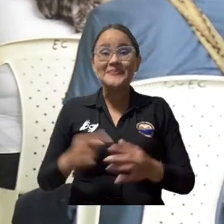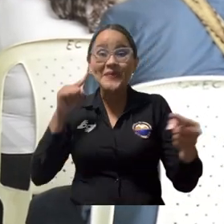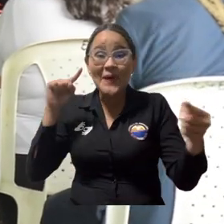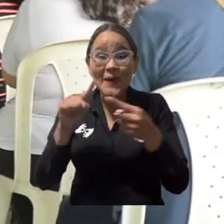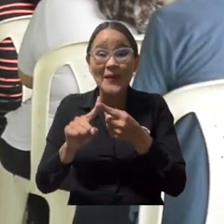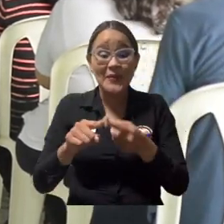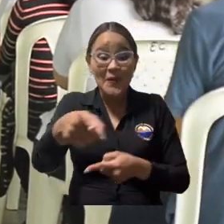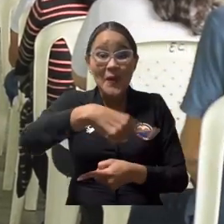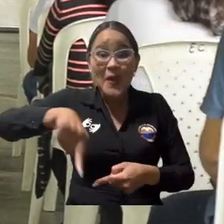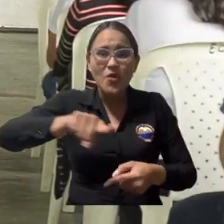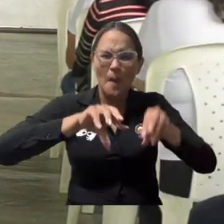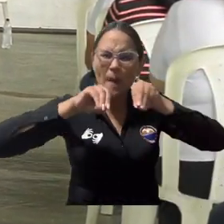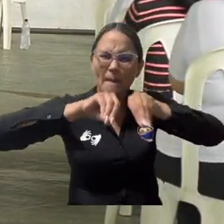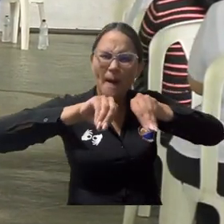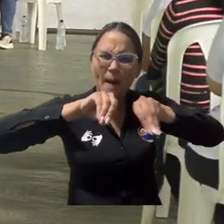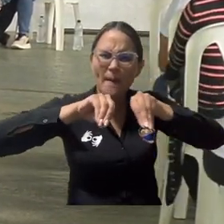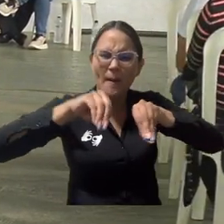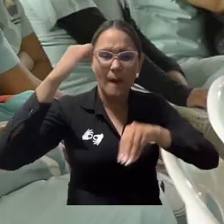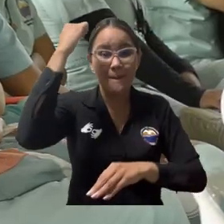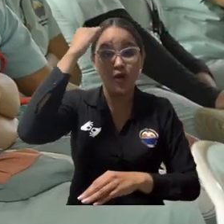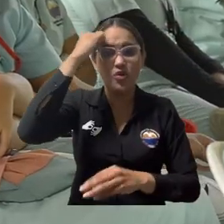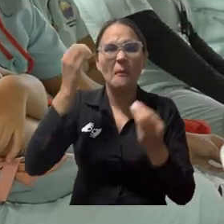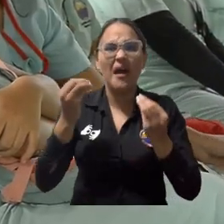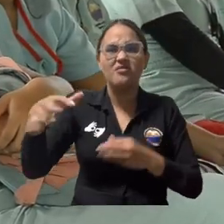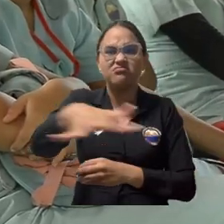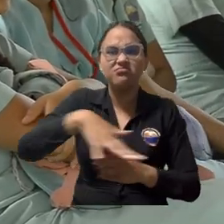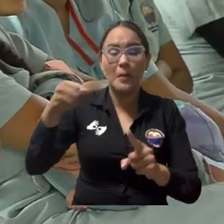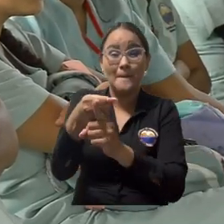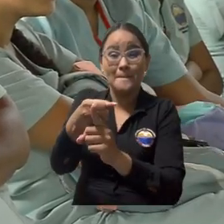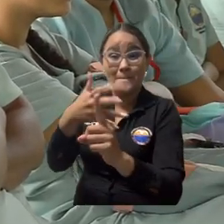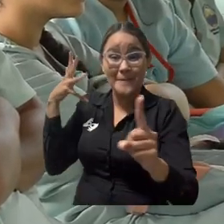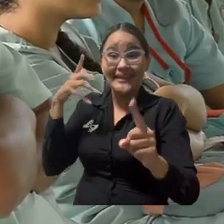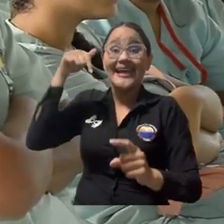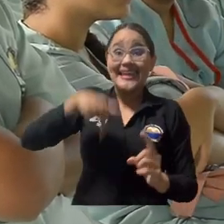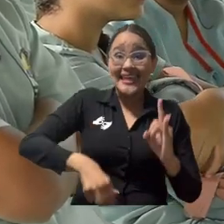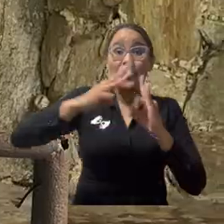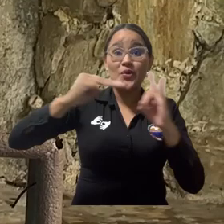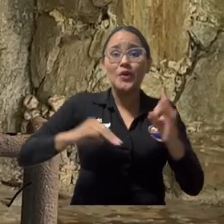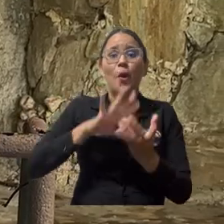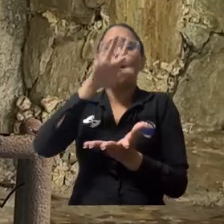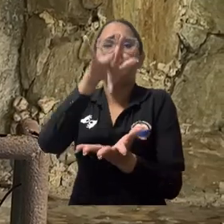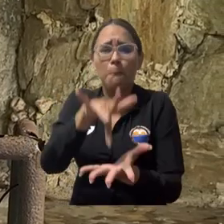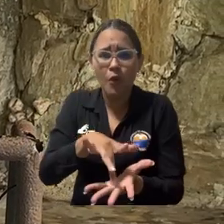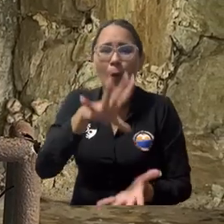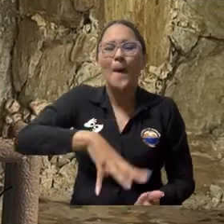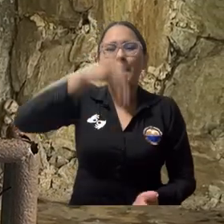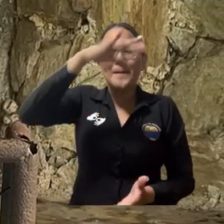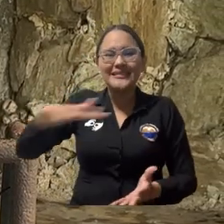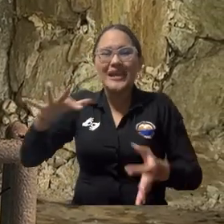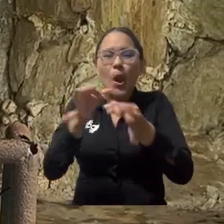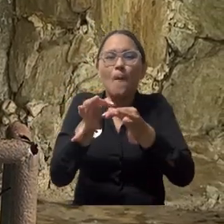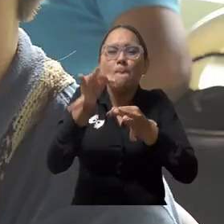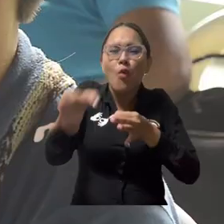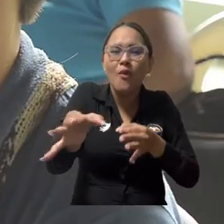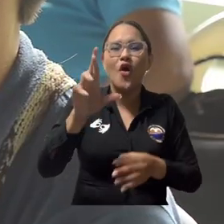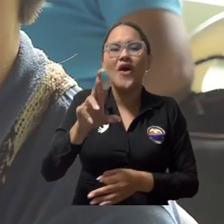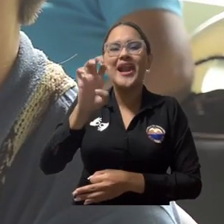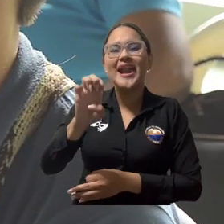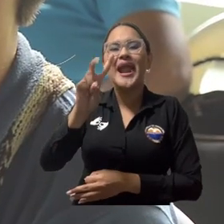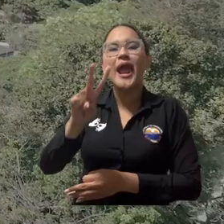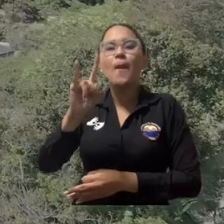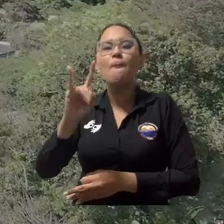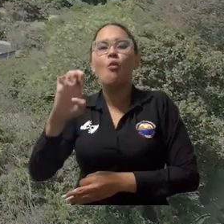Con el propósito de formar maestros que impacten positivamente en el territorio, la Universidad del Magdalena llegó hasta la vereda La Revuelta,